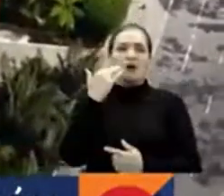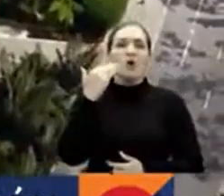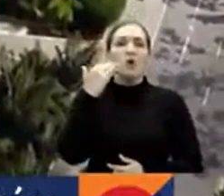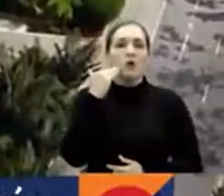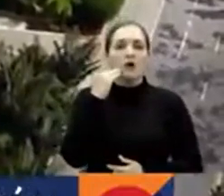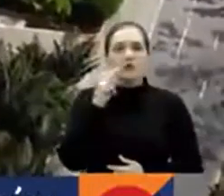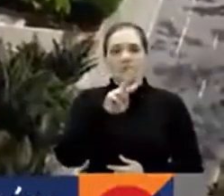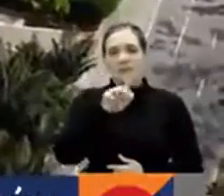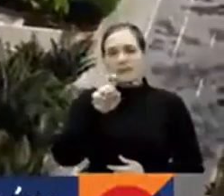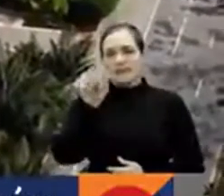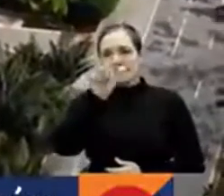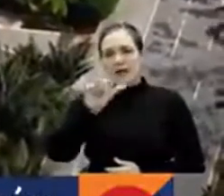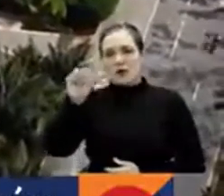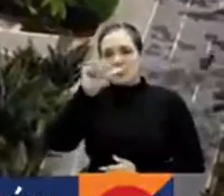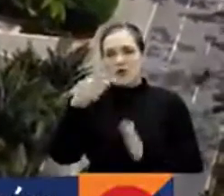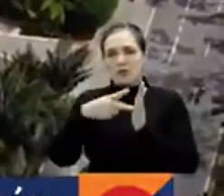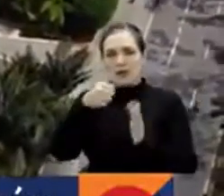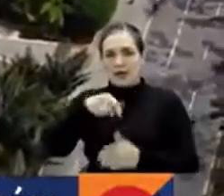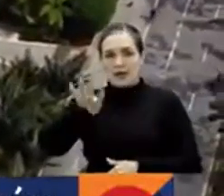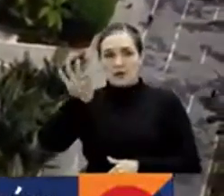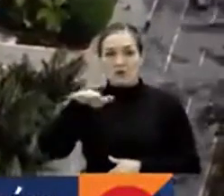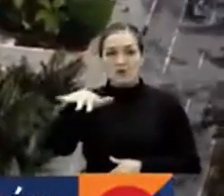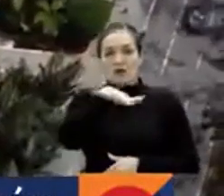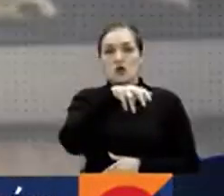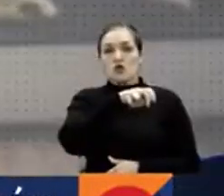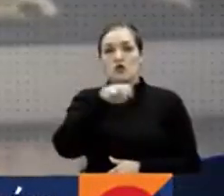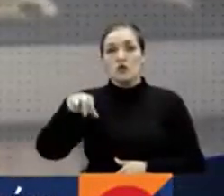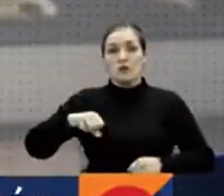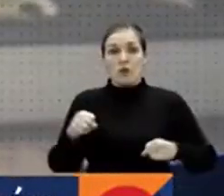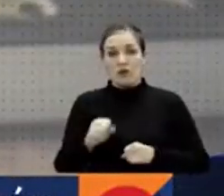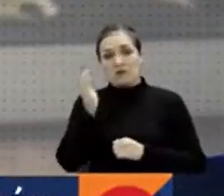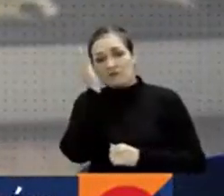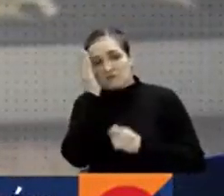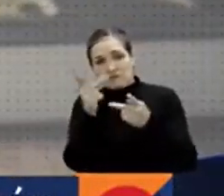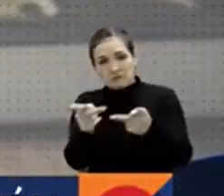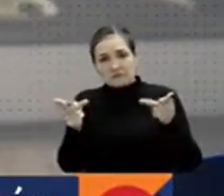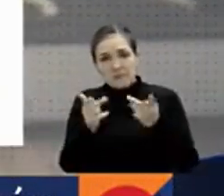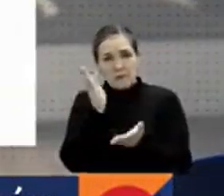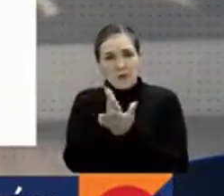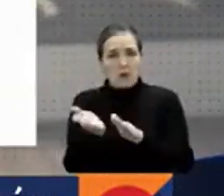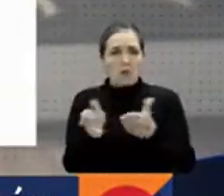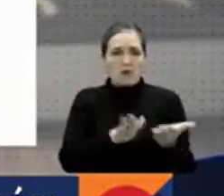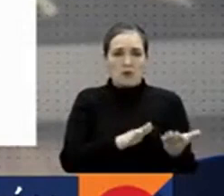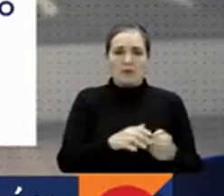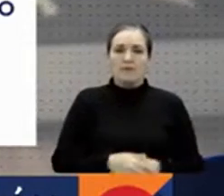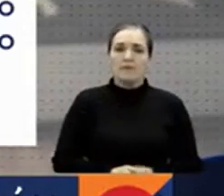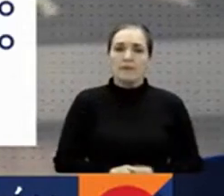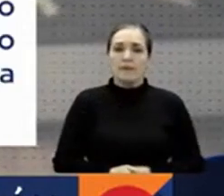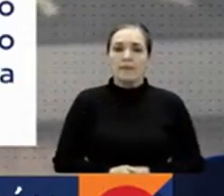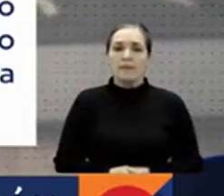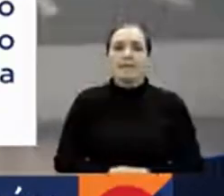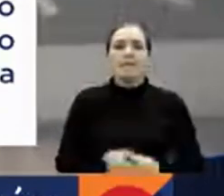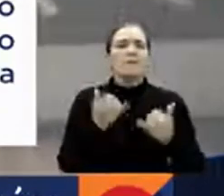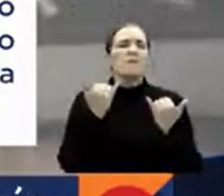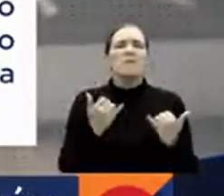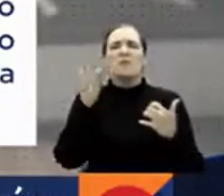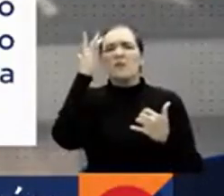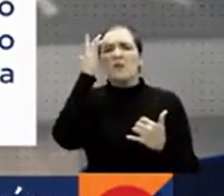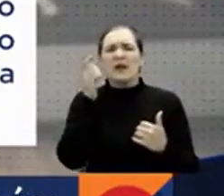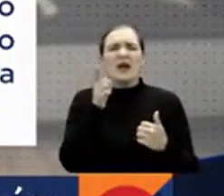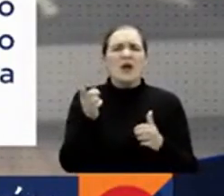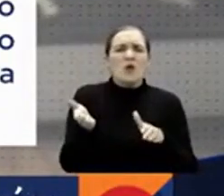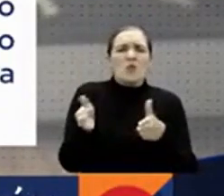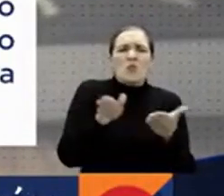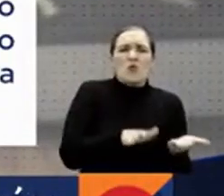2014 en una habitación del hotel al norte de la capital. Se demostró el hecho atribuible a la demandada, que consiste en la